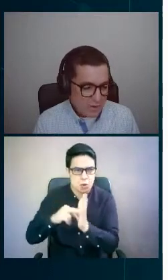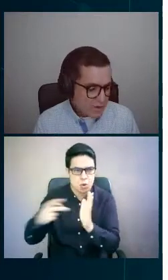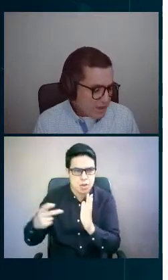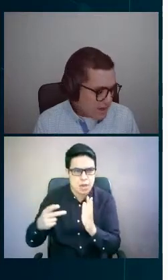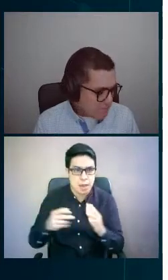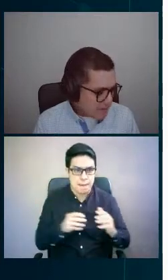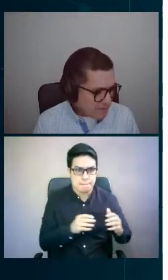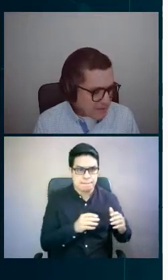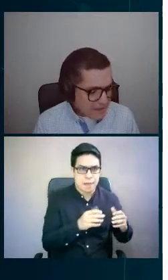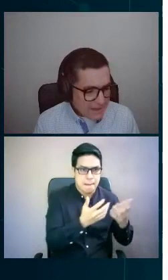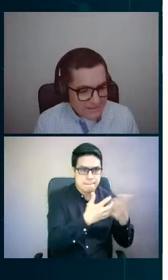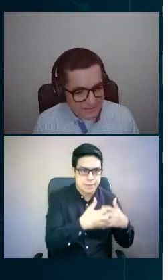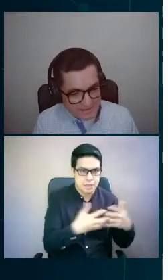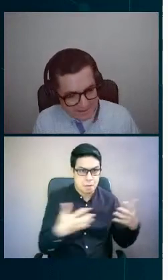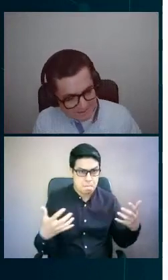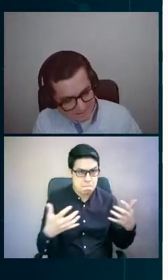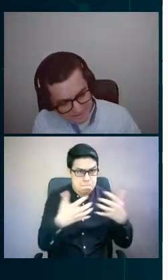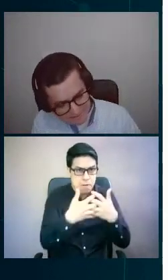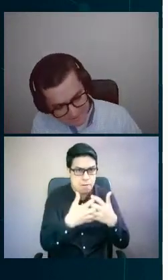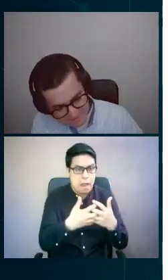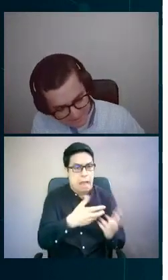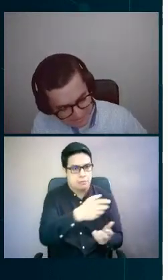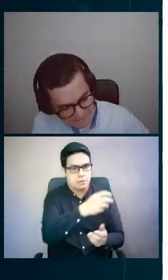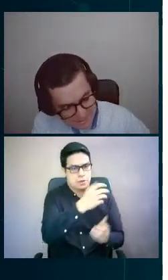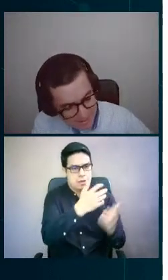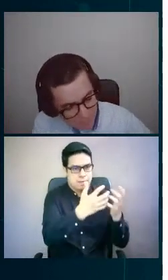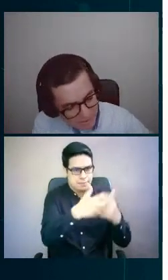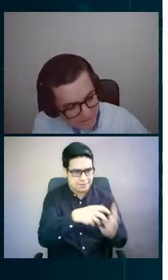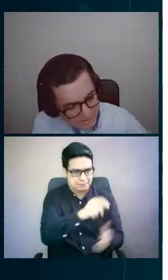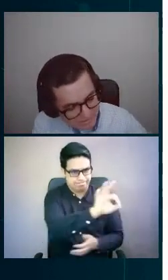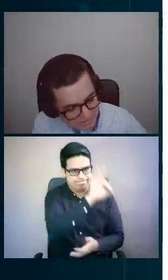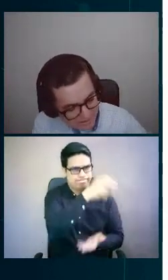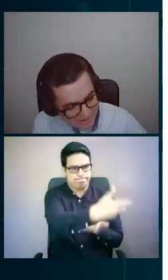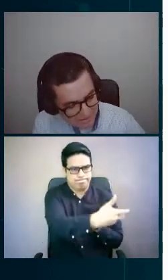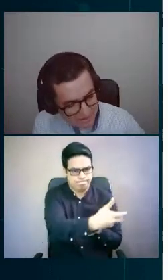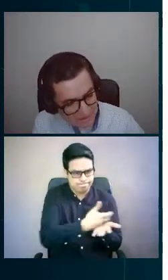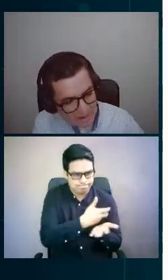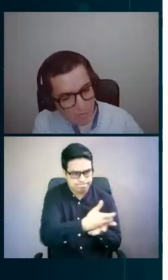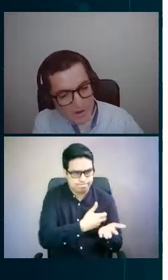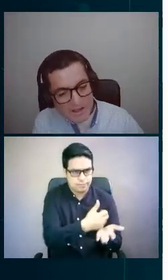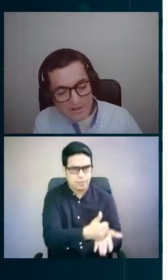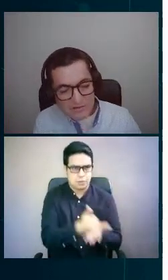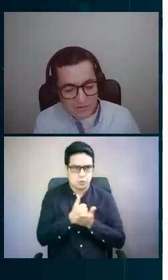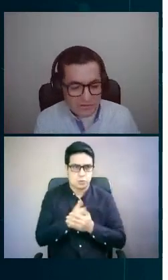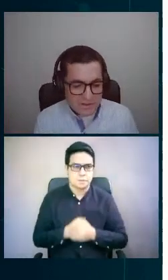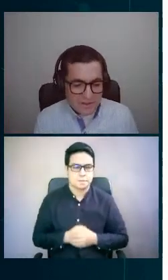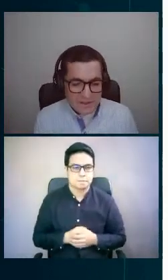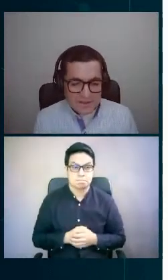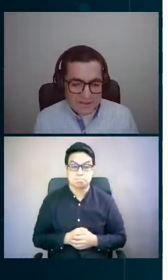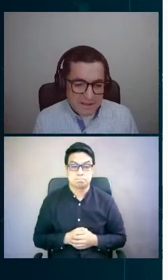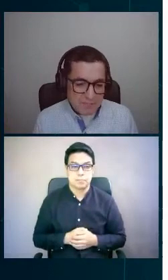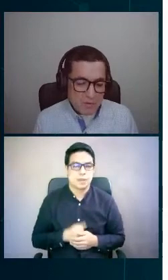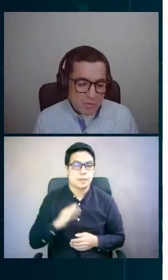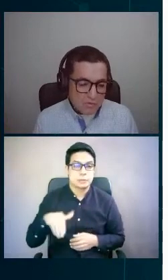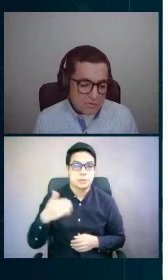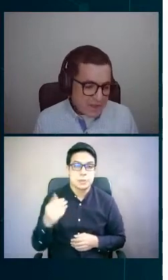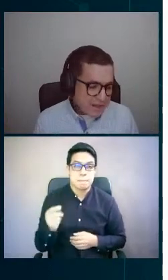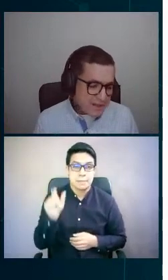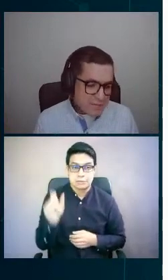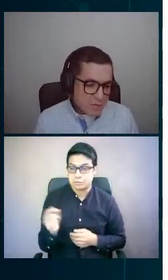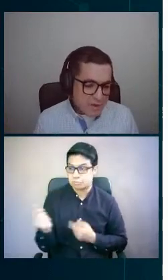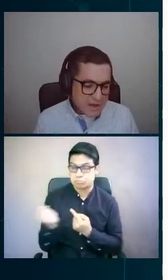Luego, la parte del cliente, teníamos la necesidad y la obligación de